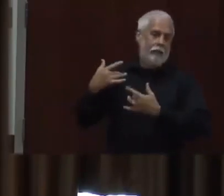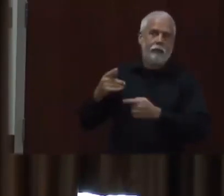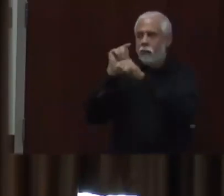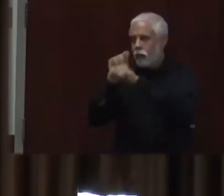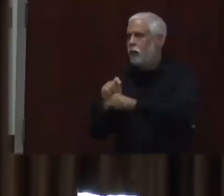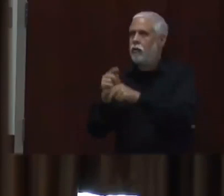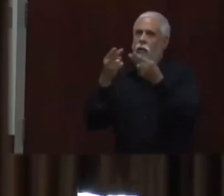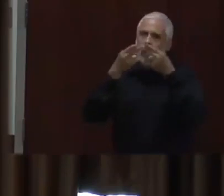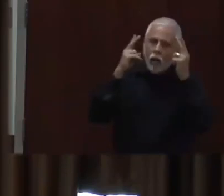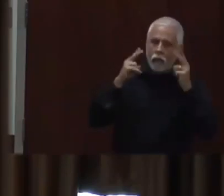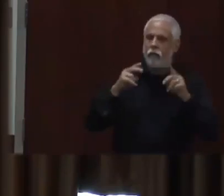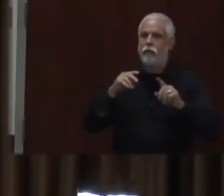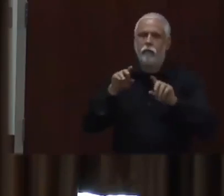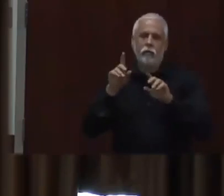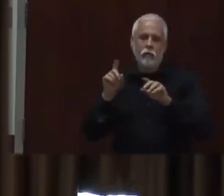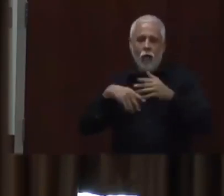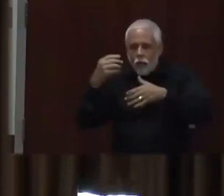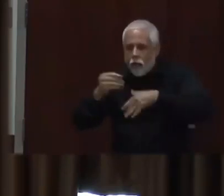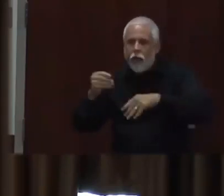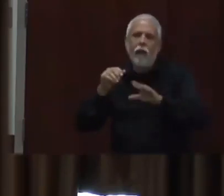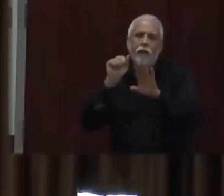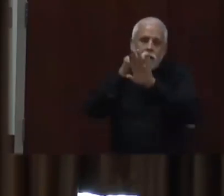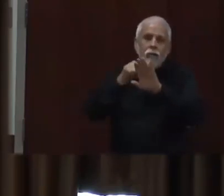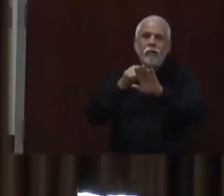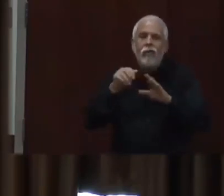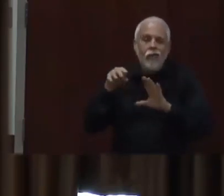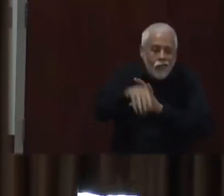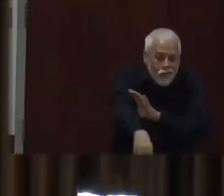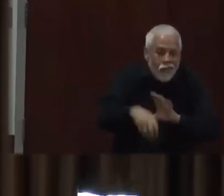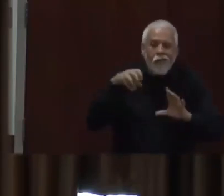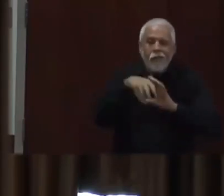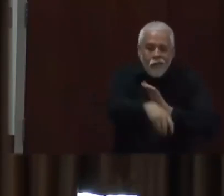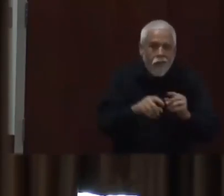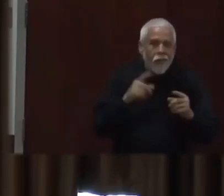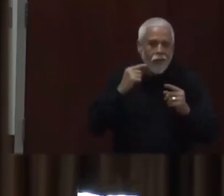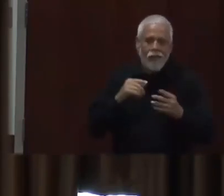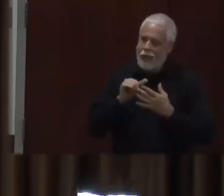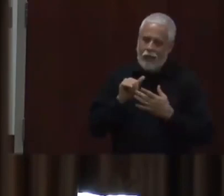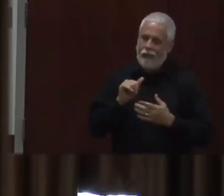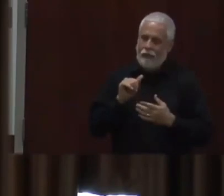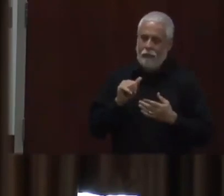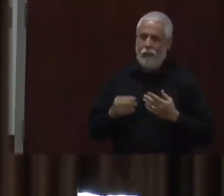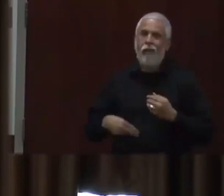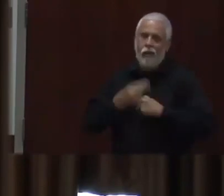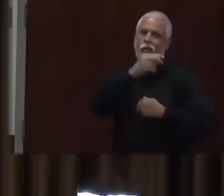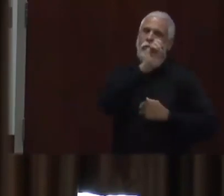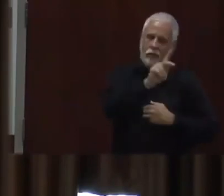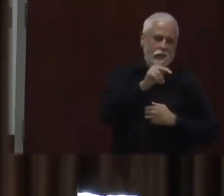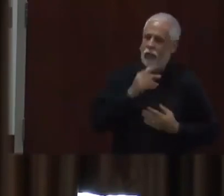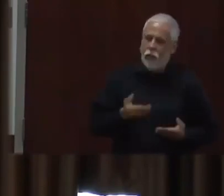Y hay otras actividades menos riesgosas que el